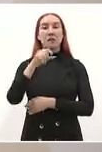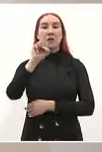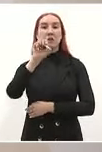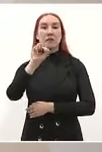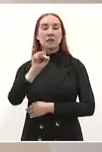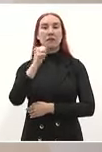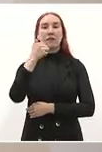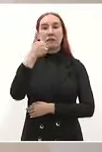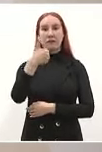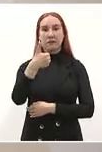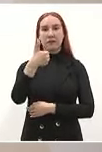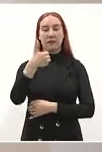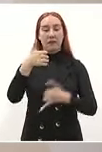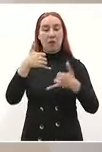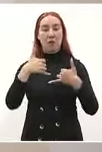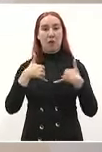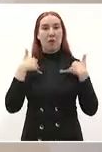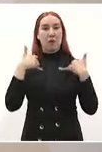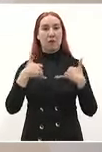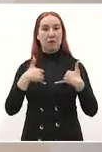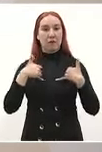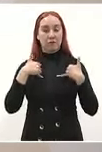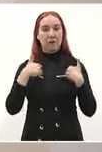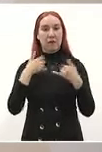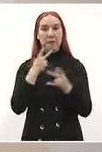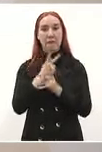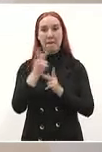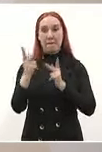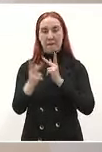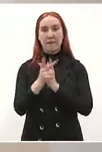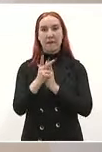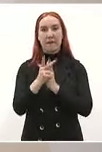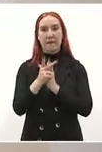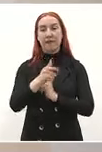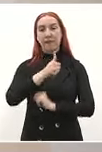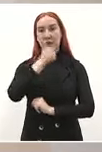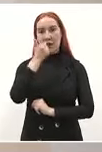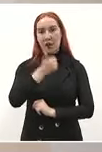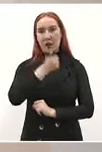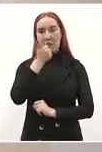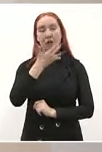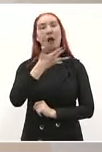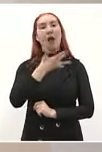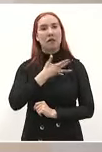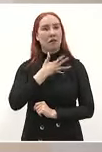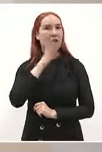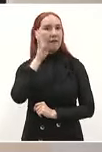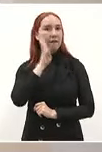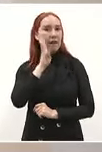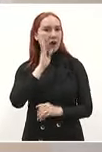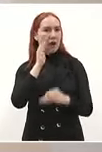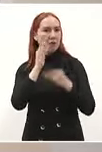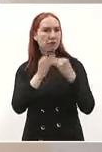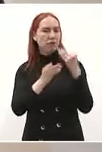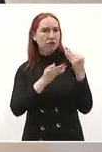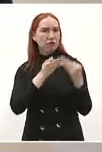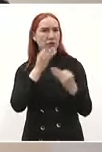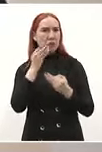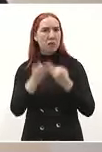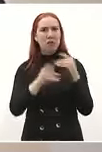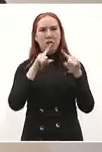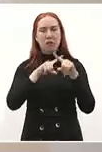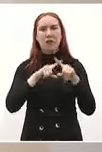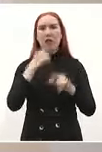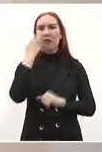166 jóvenes de preparatoria que tienen beca todos los que estudian en escuelas